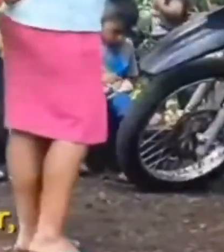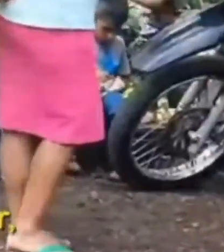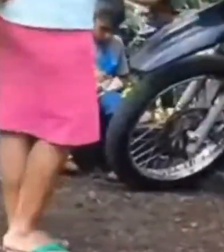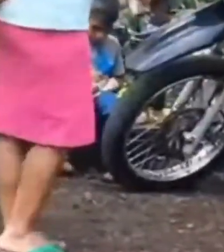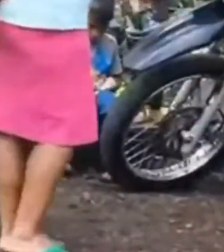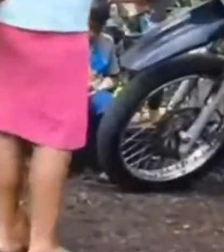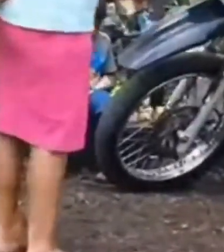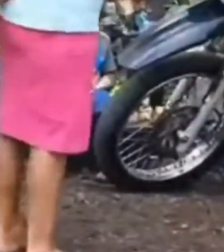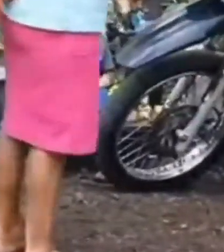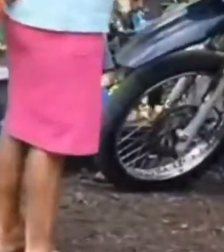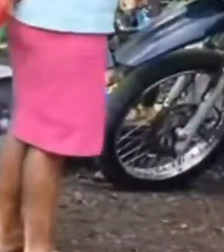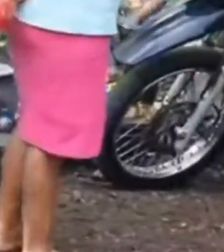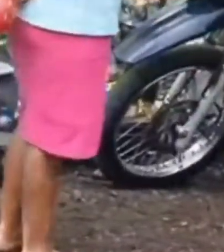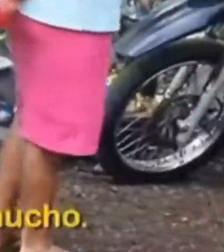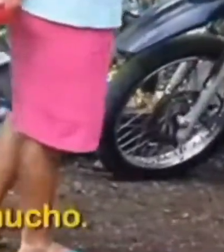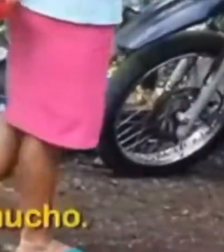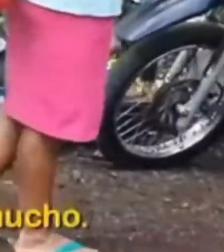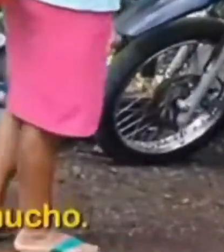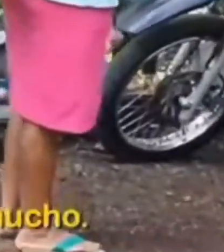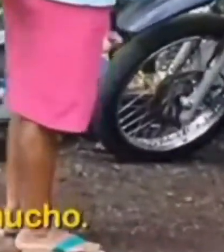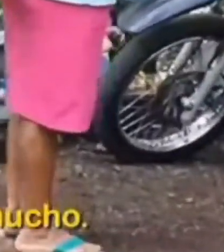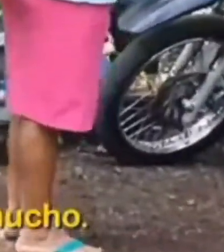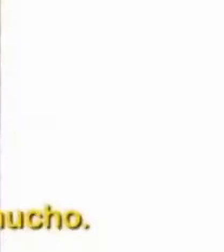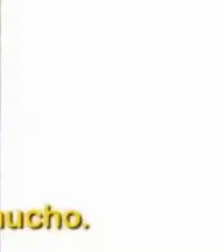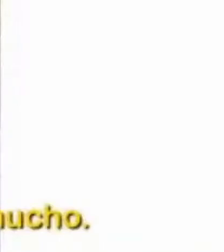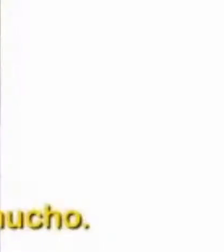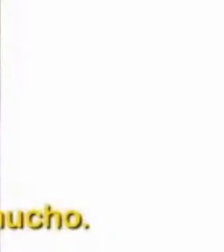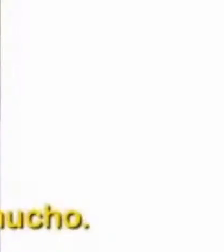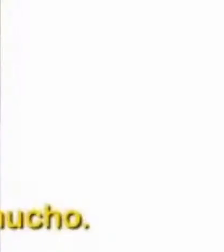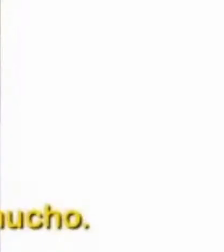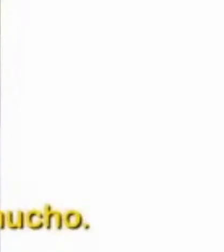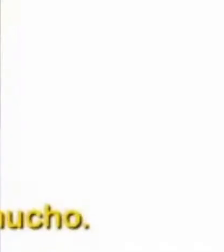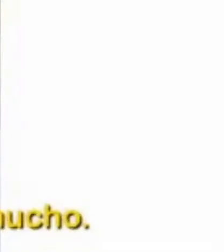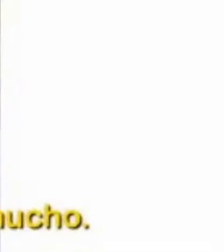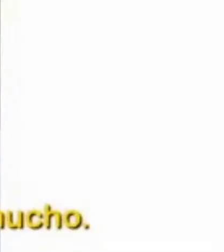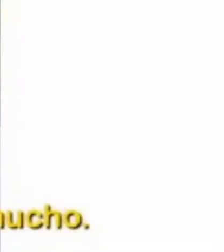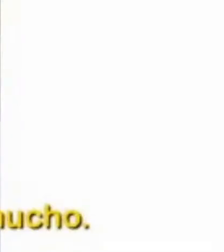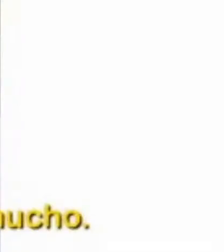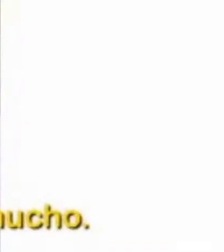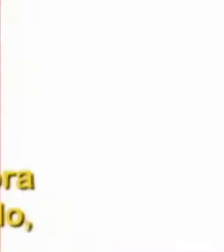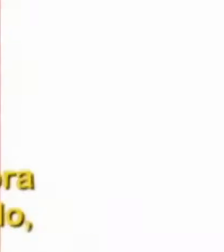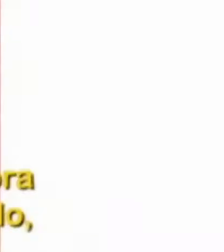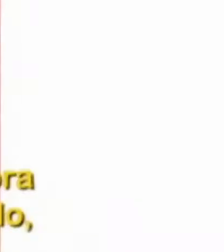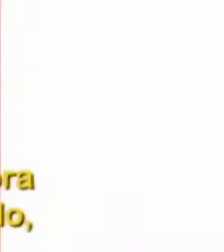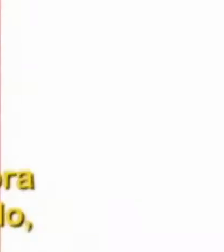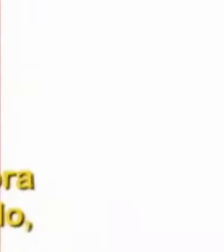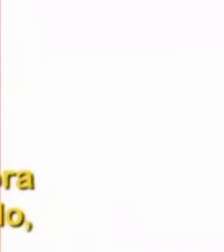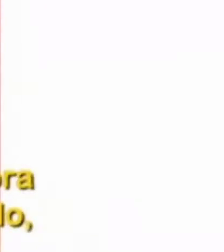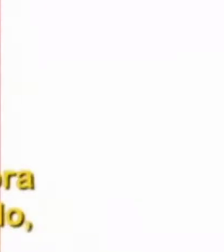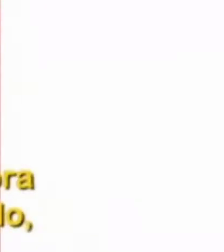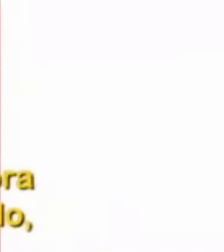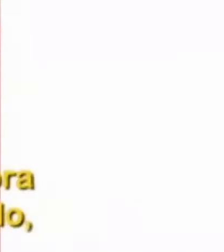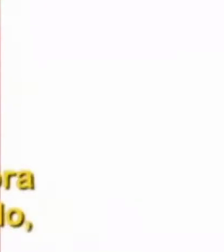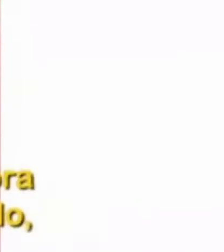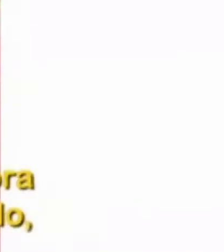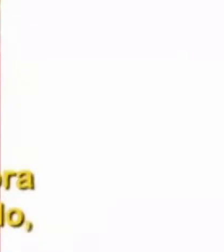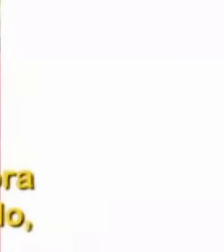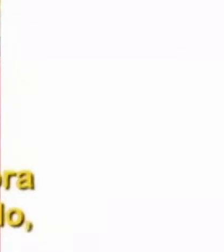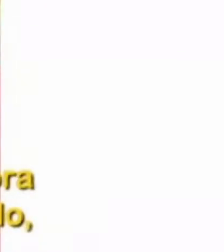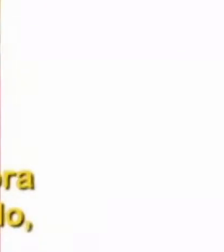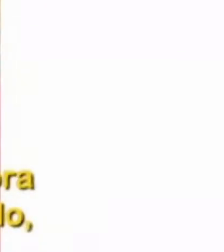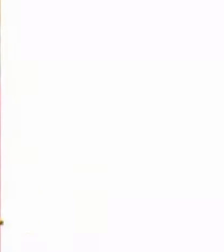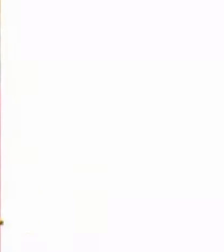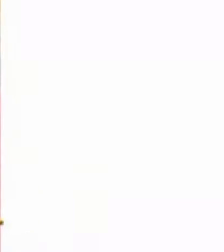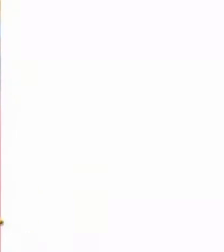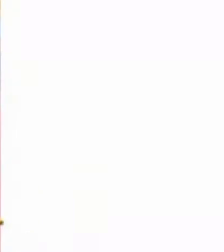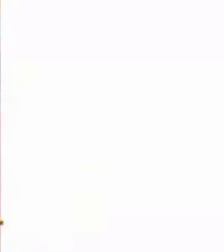población mujer, a la población femenina. Como mujer, este proyecto nos ha empoderado mucho. Tenía pensado emigrar, pero ahora con la ayuda que